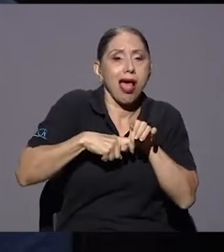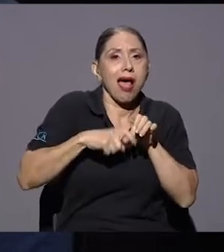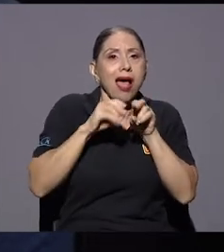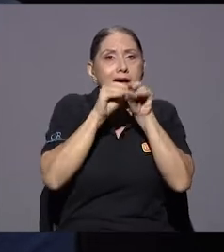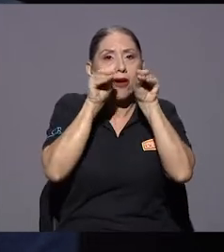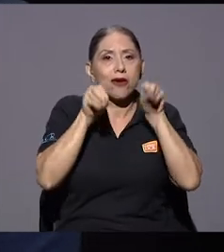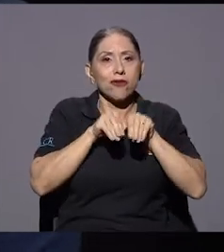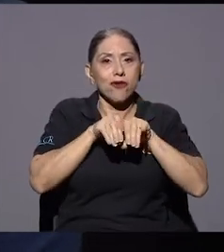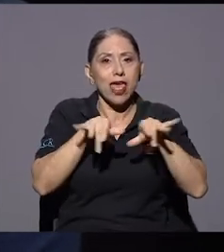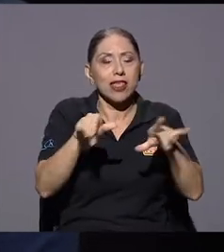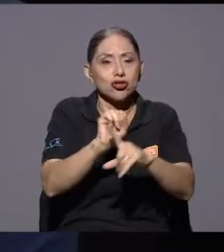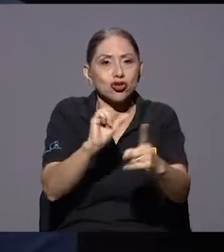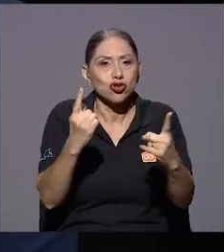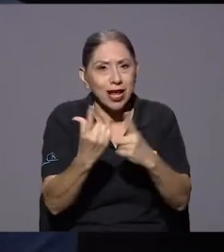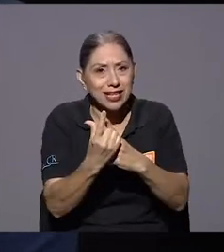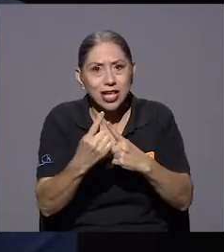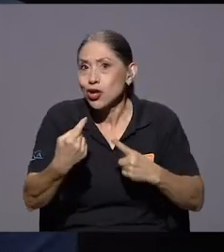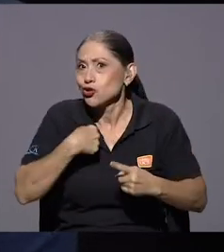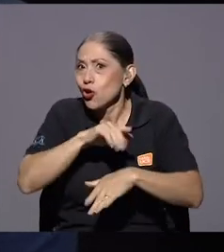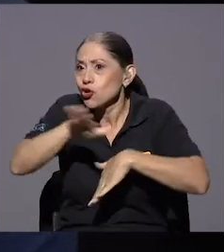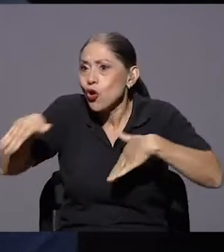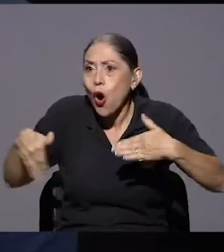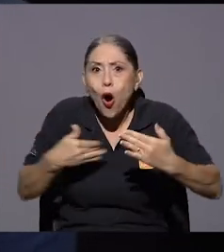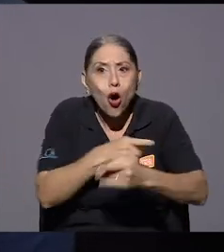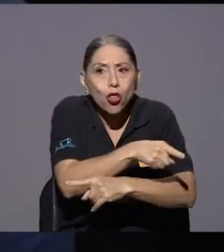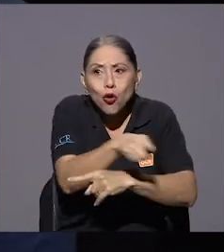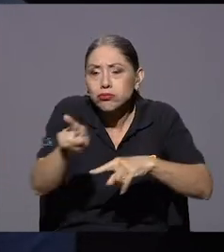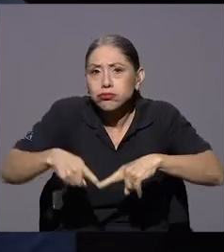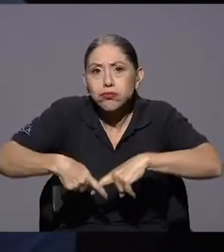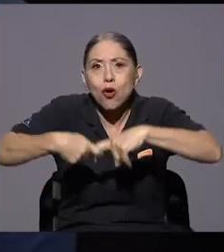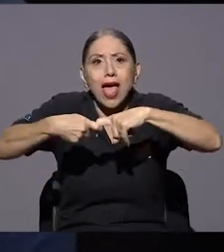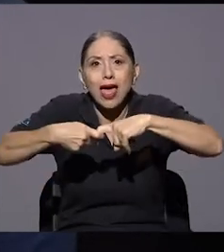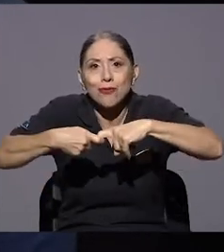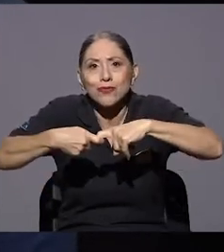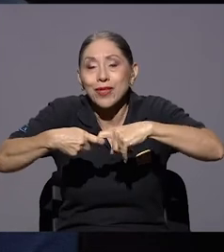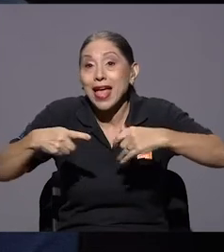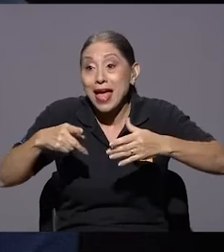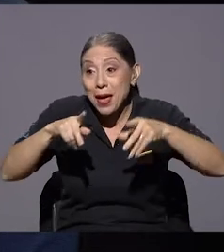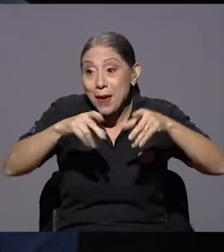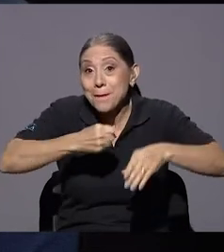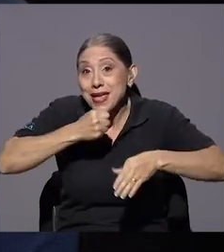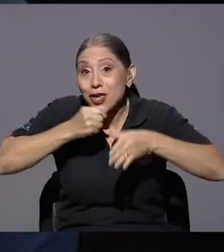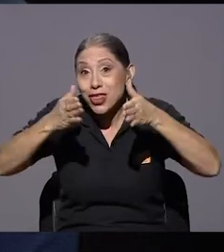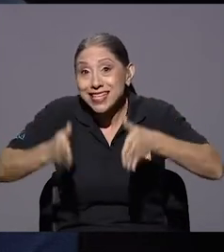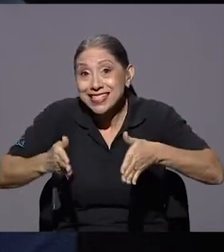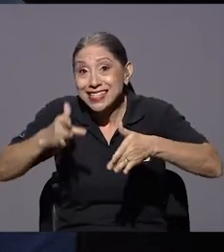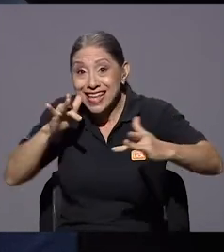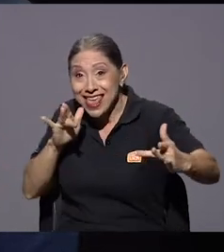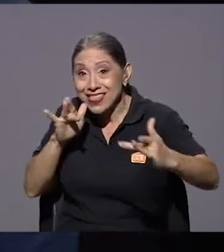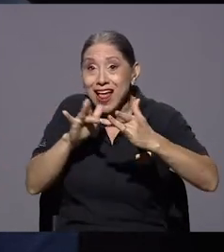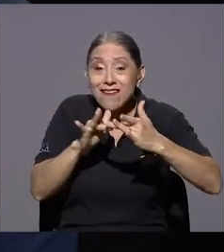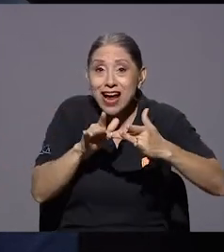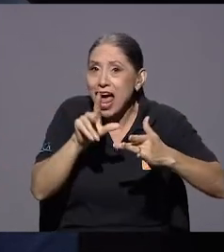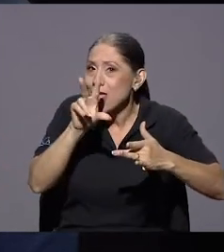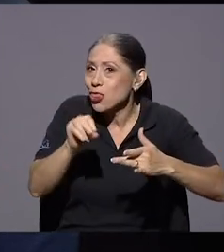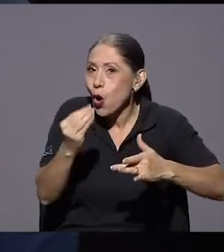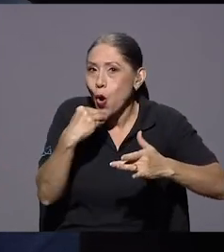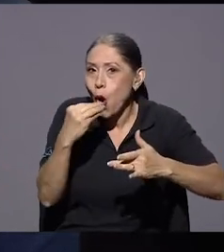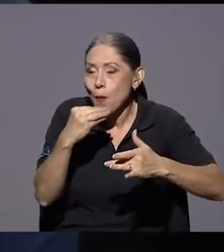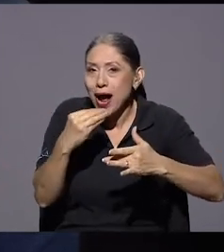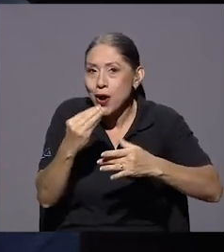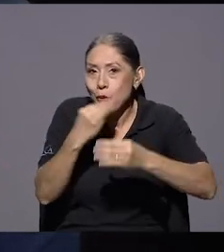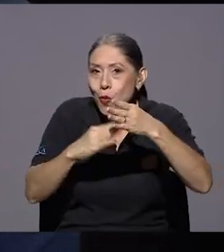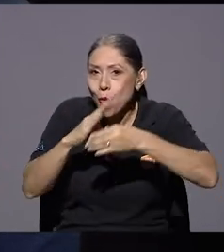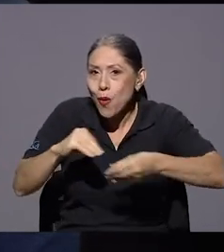bloqueado y lo primero que le digo lamentablemente o le decía a los periodistas que entraban no coma cuento era bloqueé todas sus redes